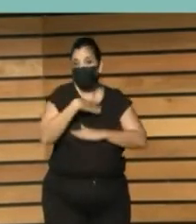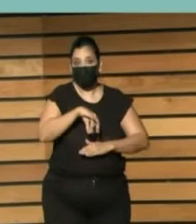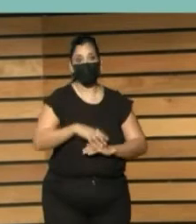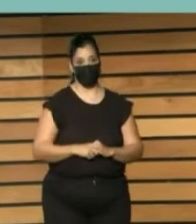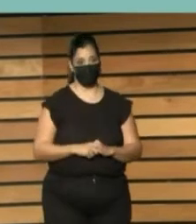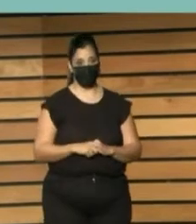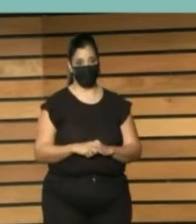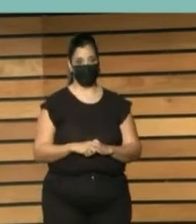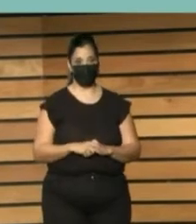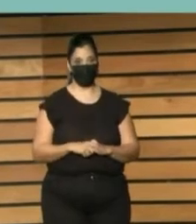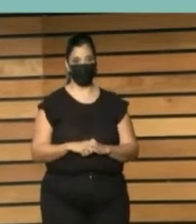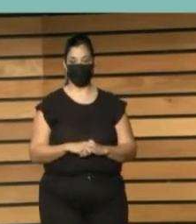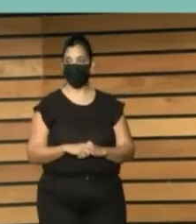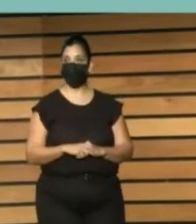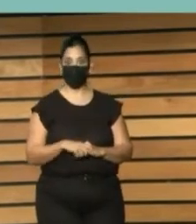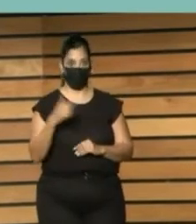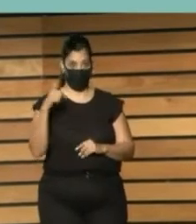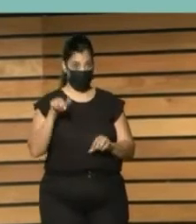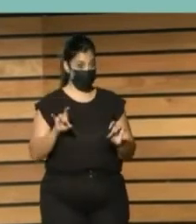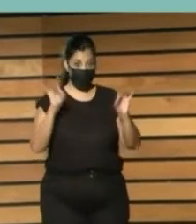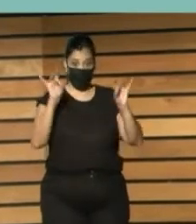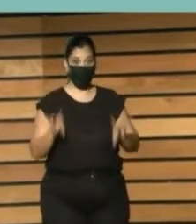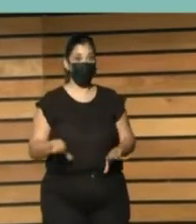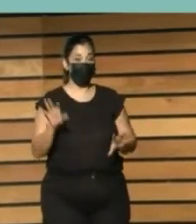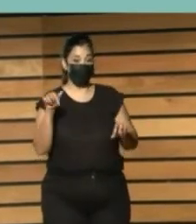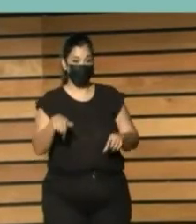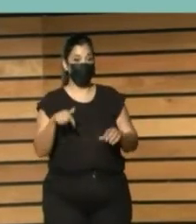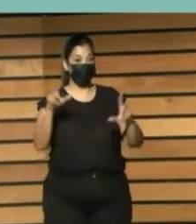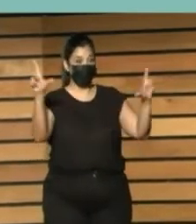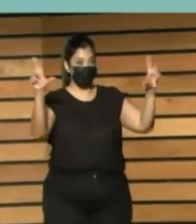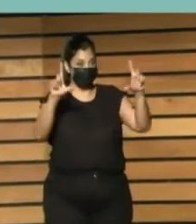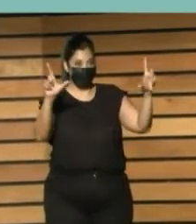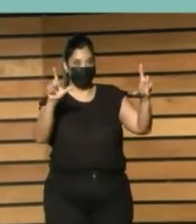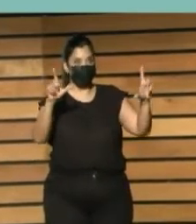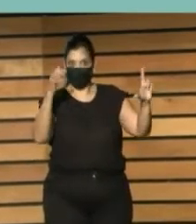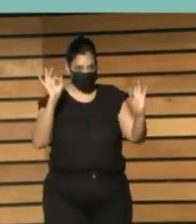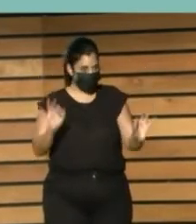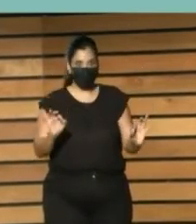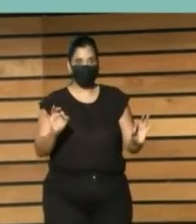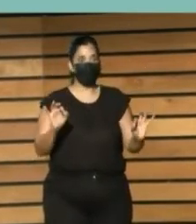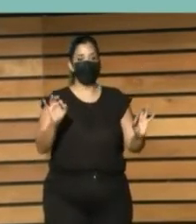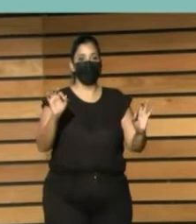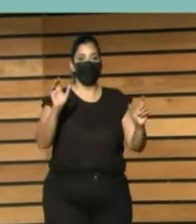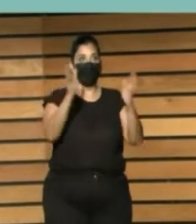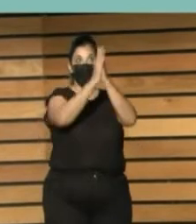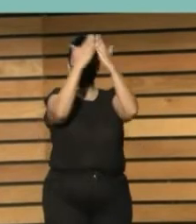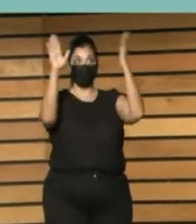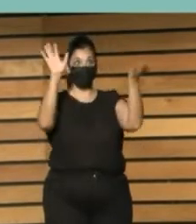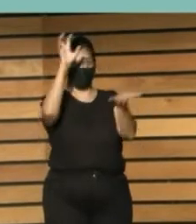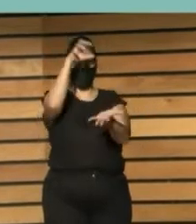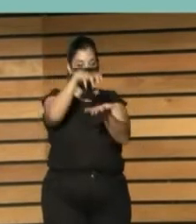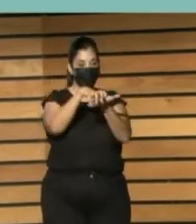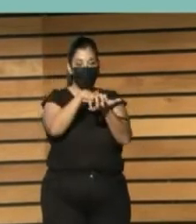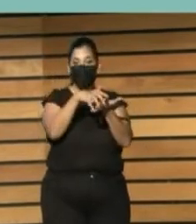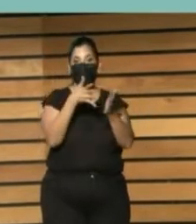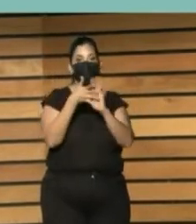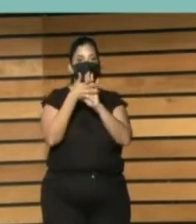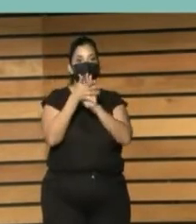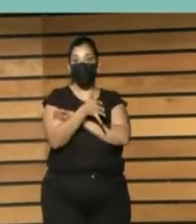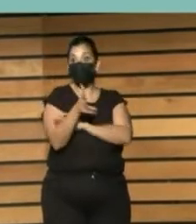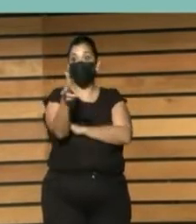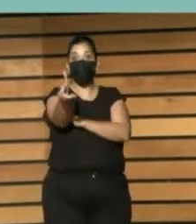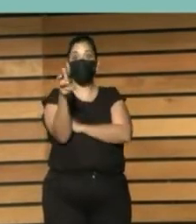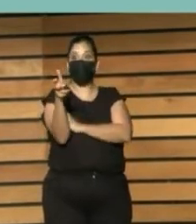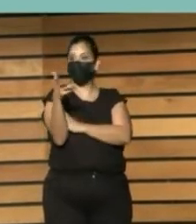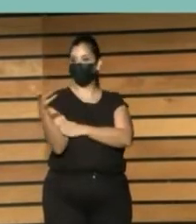acabamos de venir a la tele y hemos insistido mucho en eso, ¿no? Es decir, las bibliotecas en España son garantía de derechos,